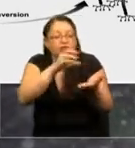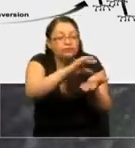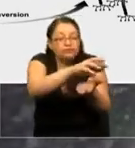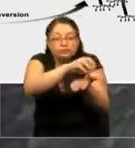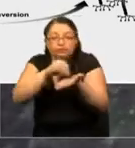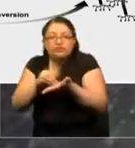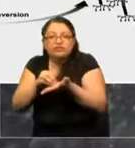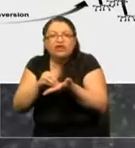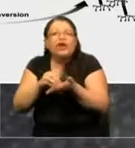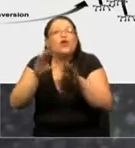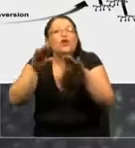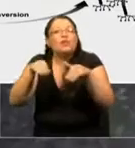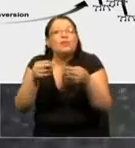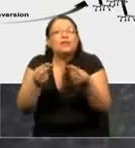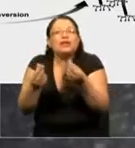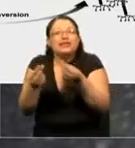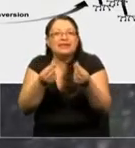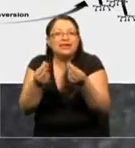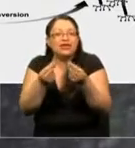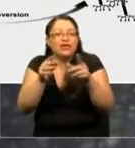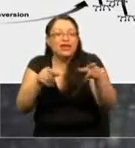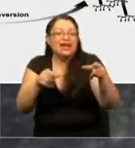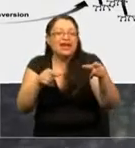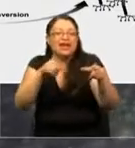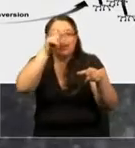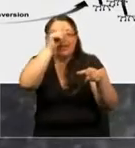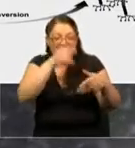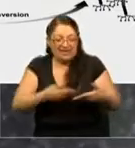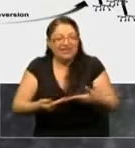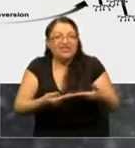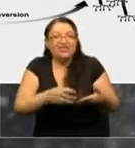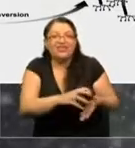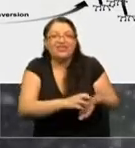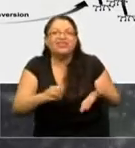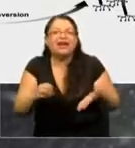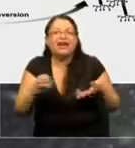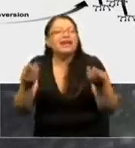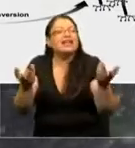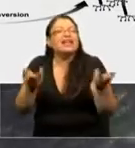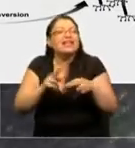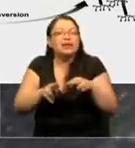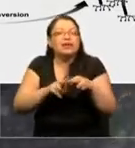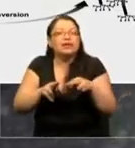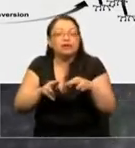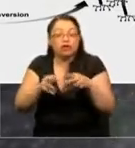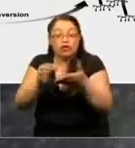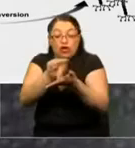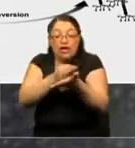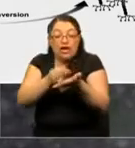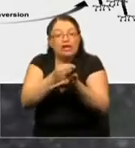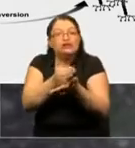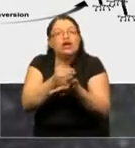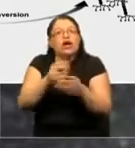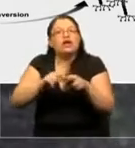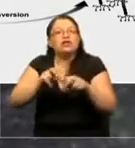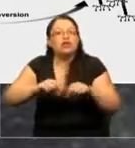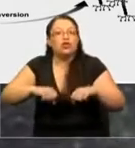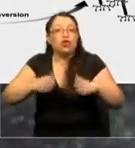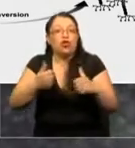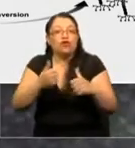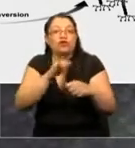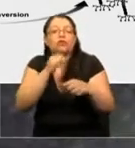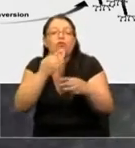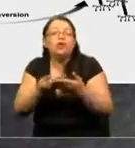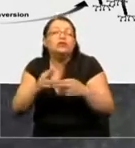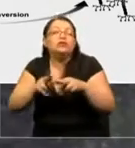similar al que tienen esas células en el embrión. Es decir, las estamos, entre comillas, rejuveneciendo, y cuando luego generamos neuronas,